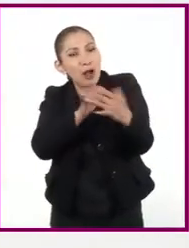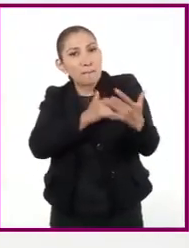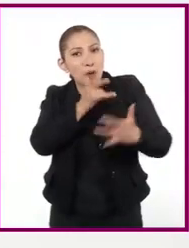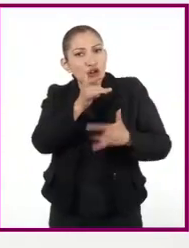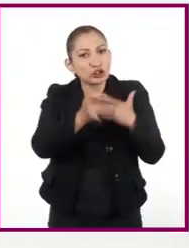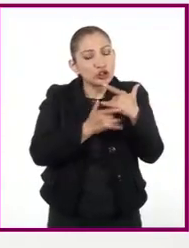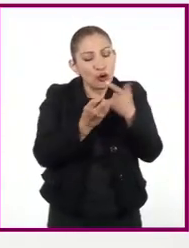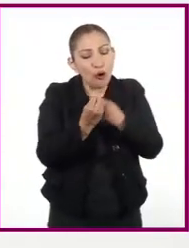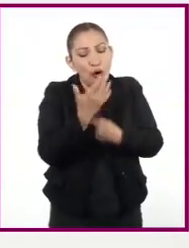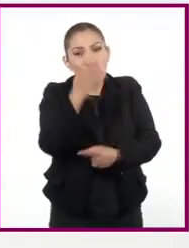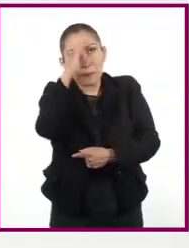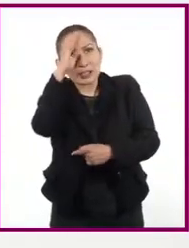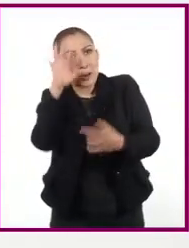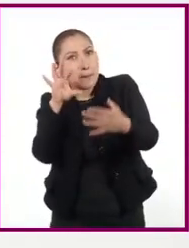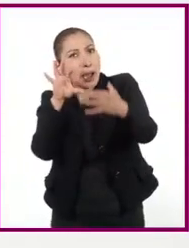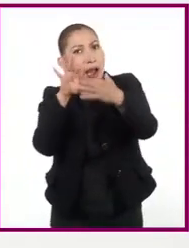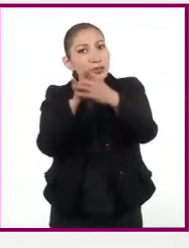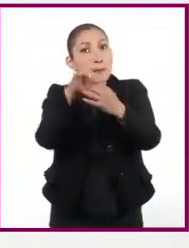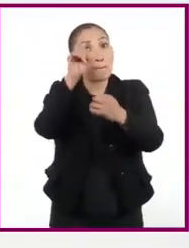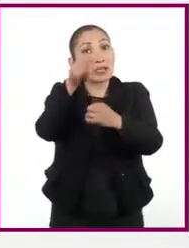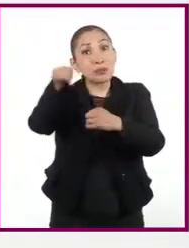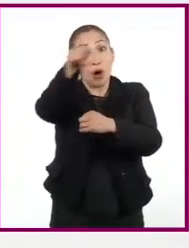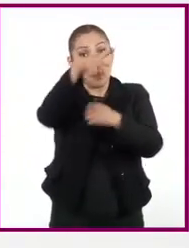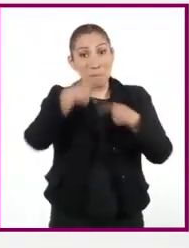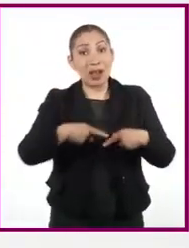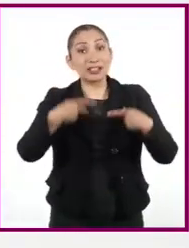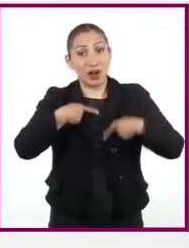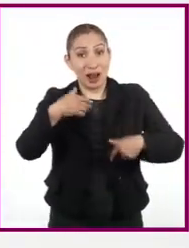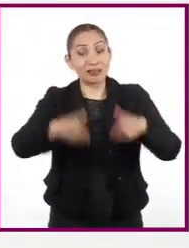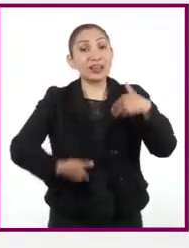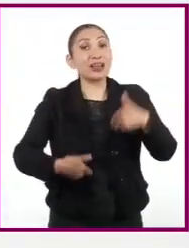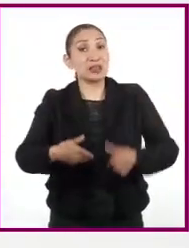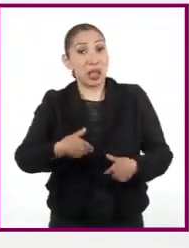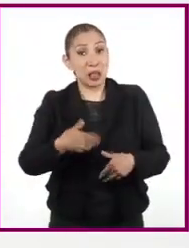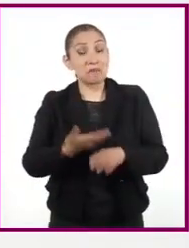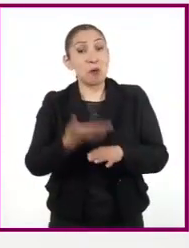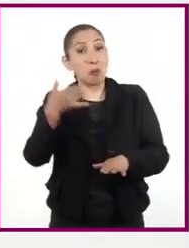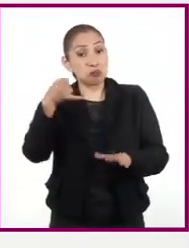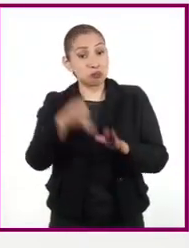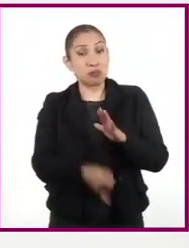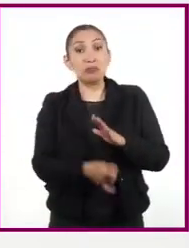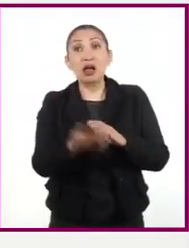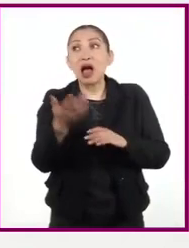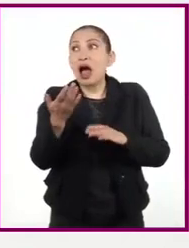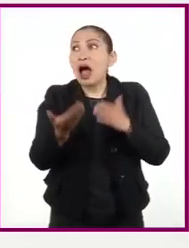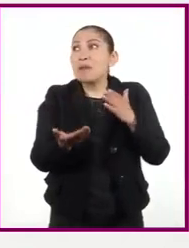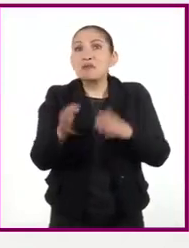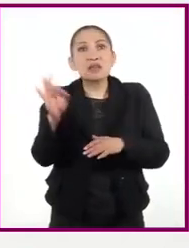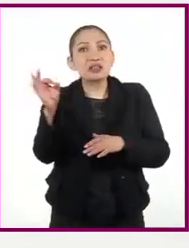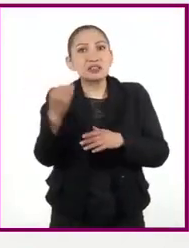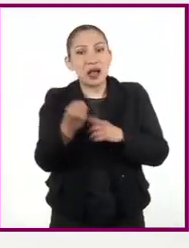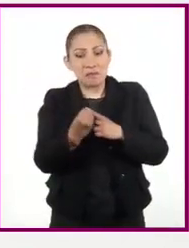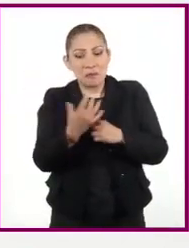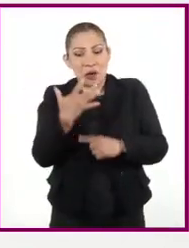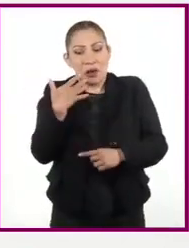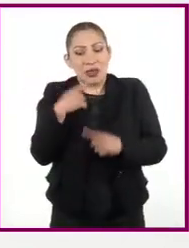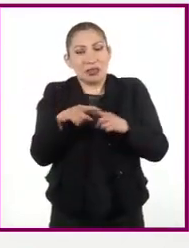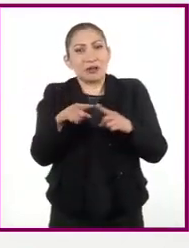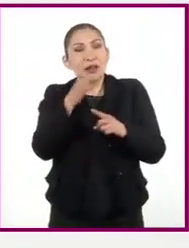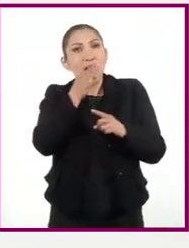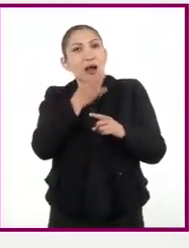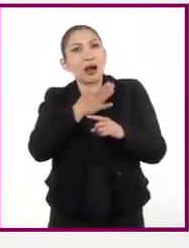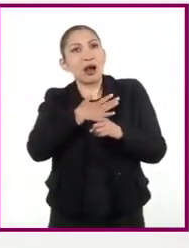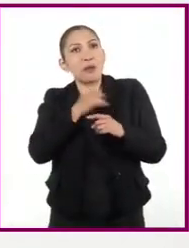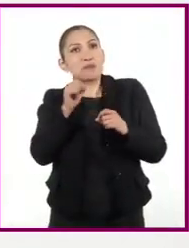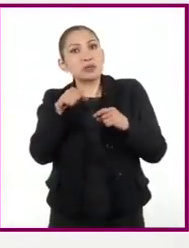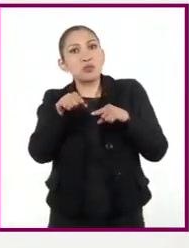emociones y con los pensamientos de las personas de manera profunda, llegando incluso a transmitirles varios mensajes